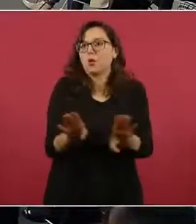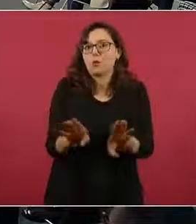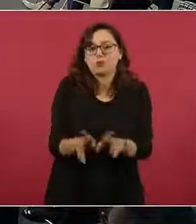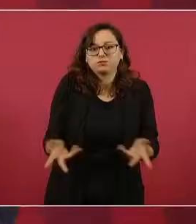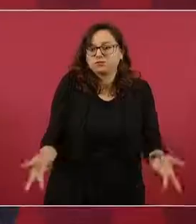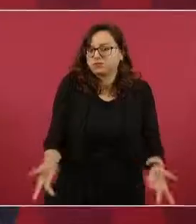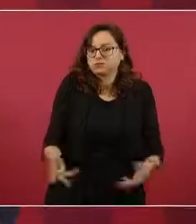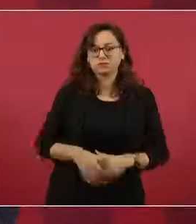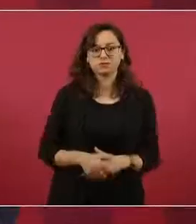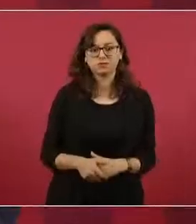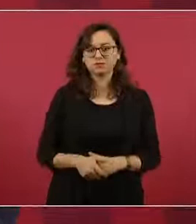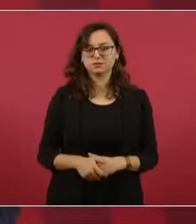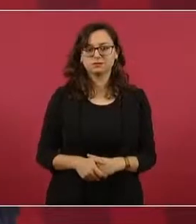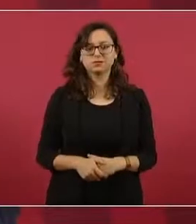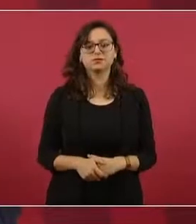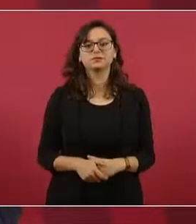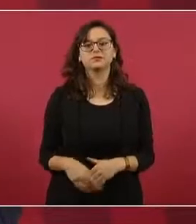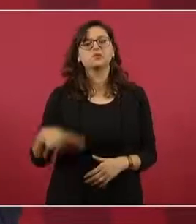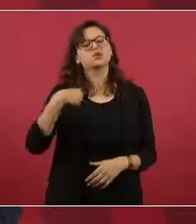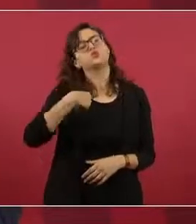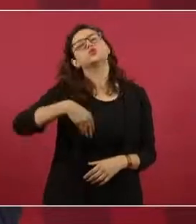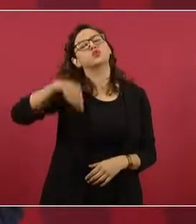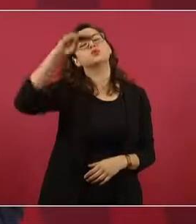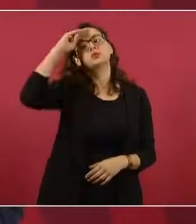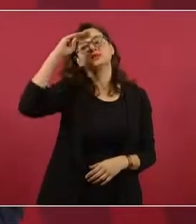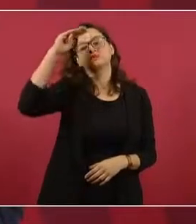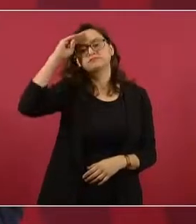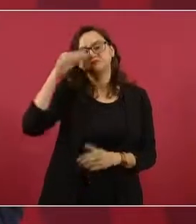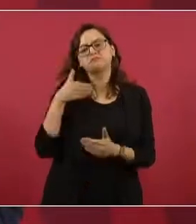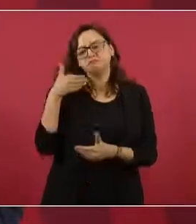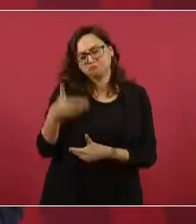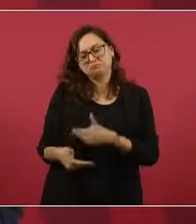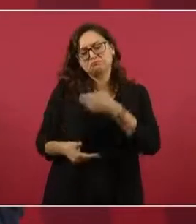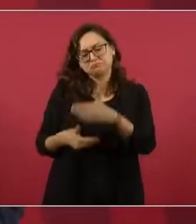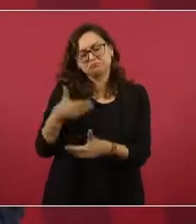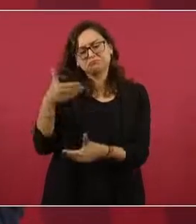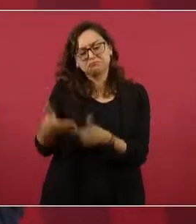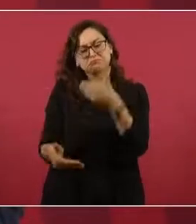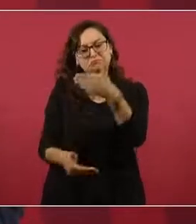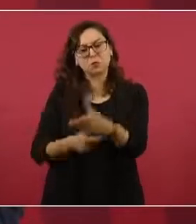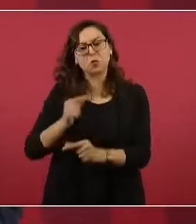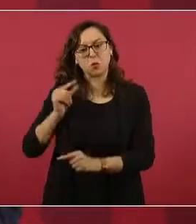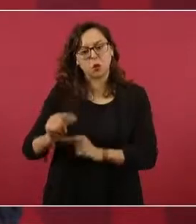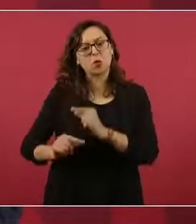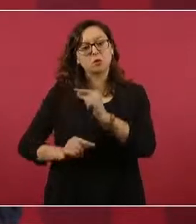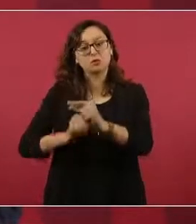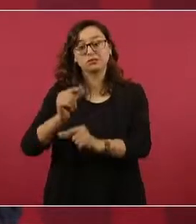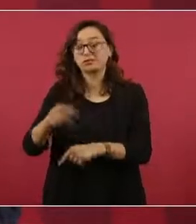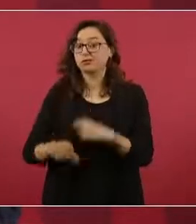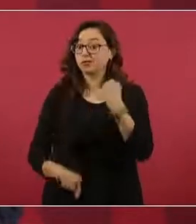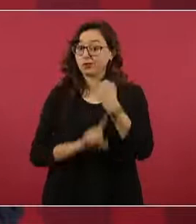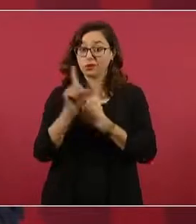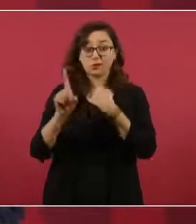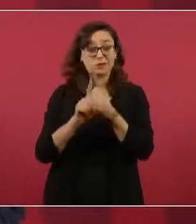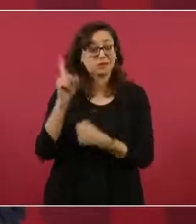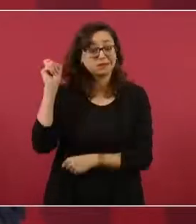que es un problema complejo, heredado,